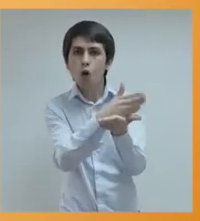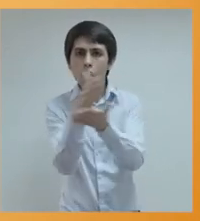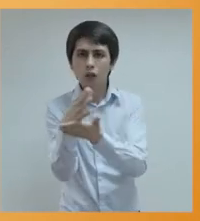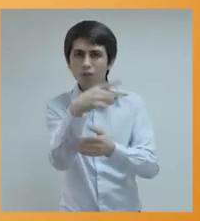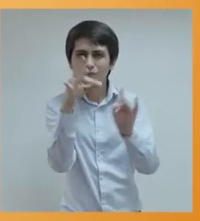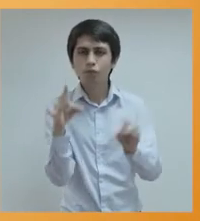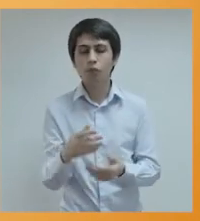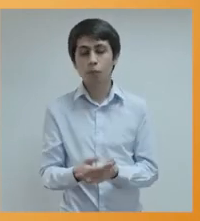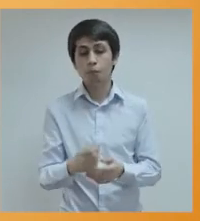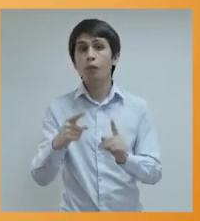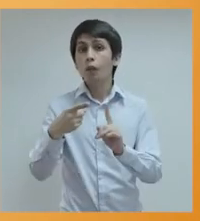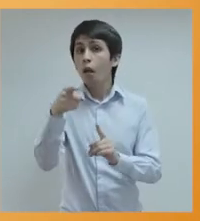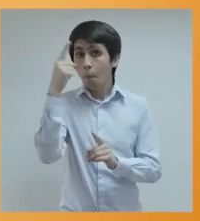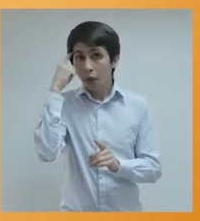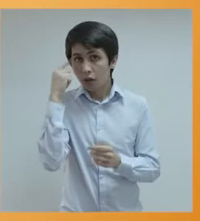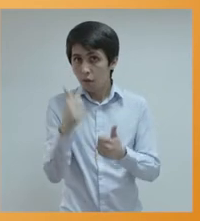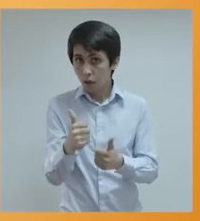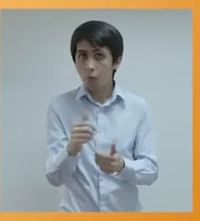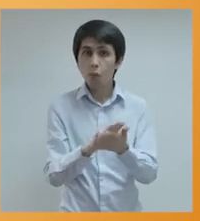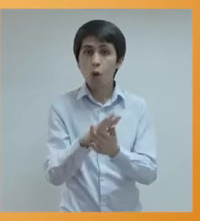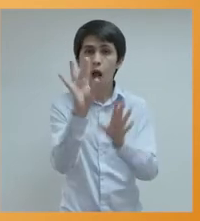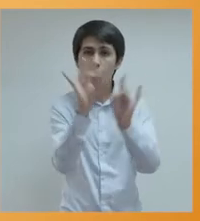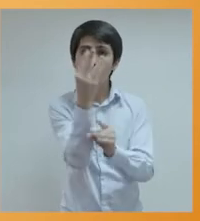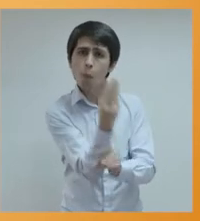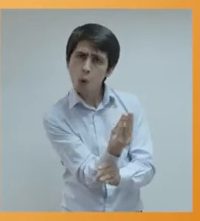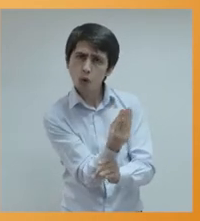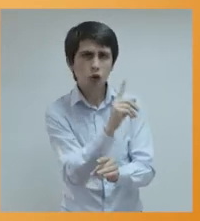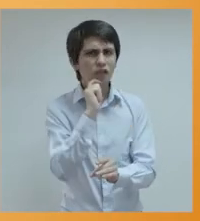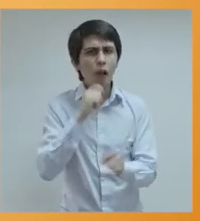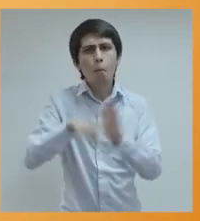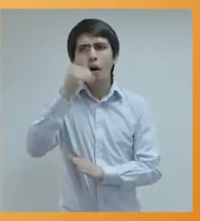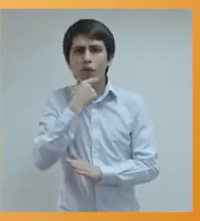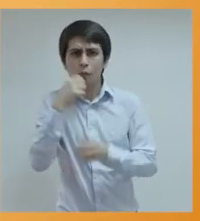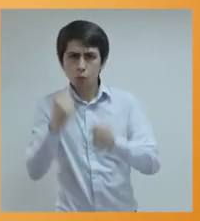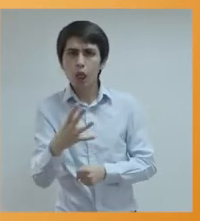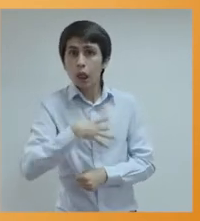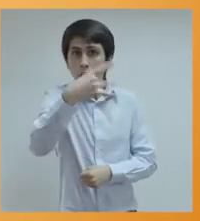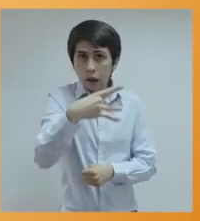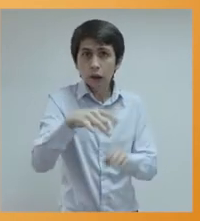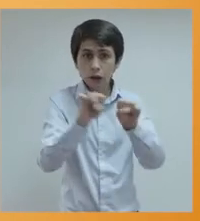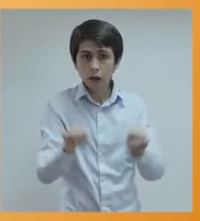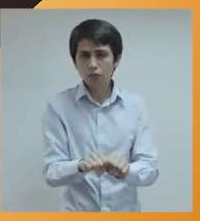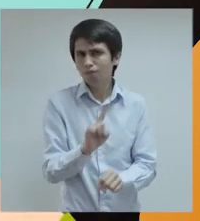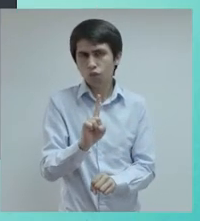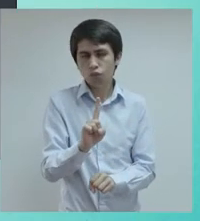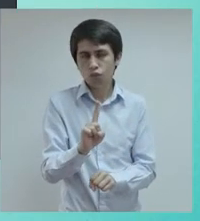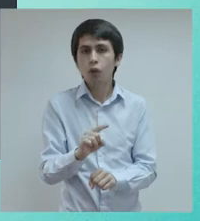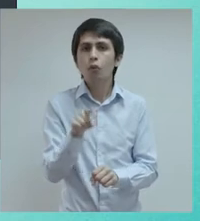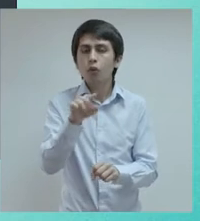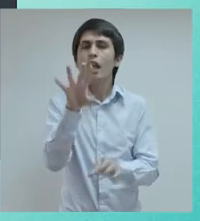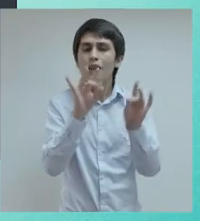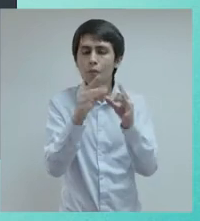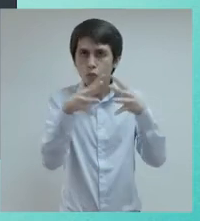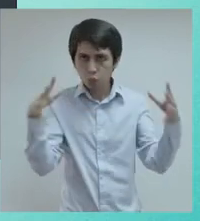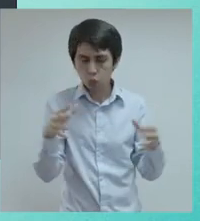alguno de ellos. Debes tener presente que elegir pocos establecimientos no aumenta tus probabilidades en el sistema de admisión. 2.